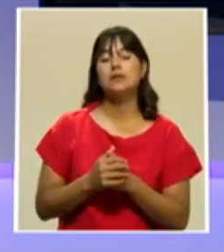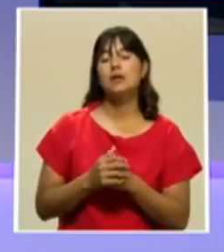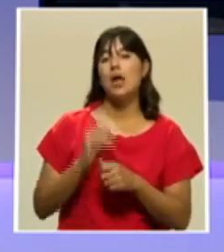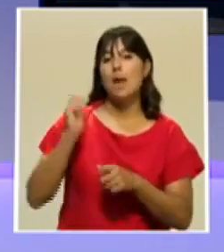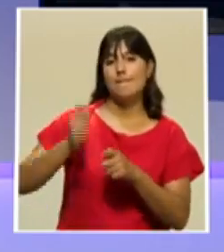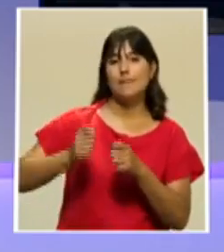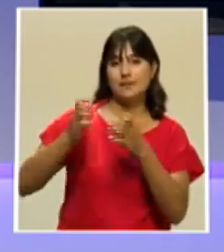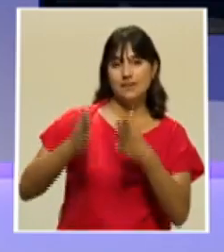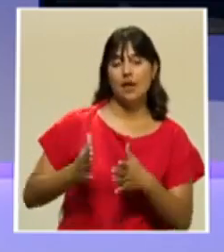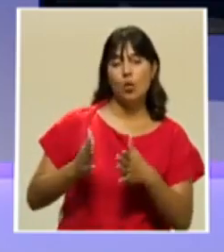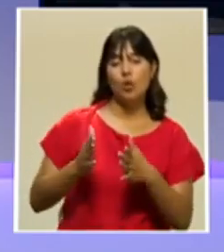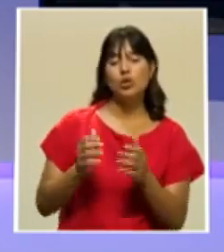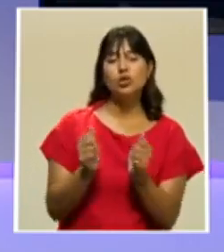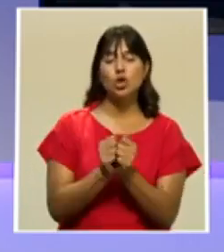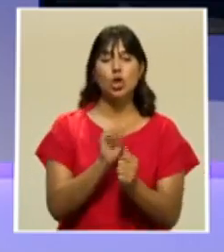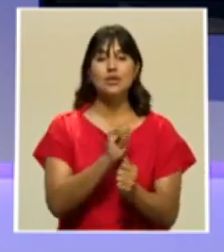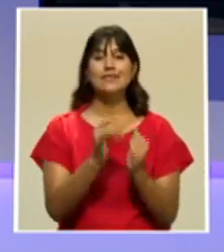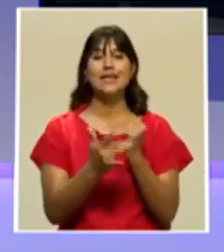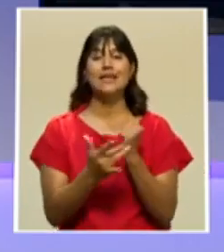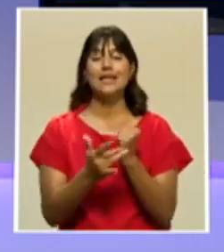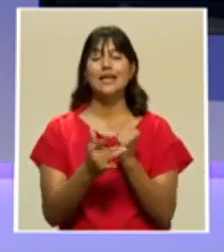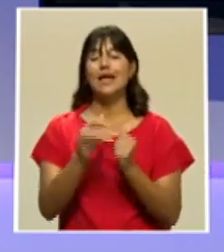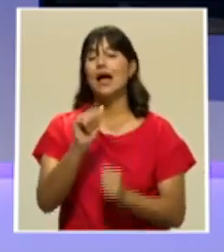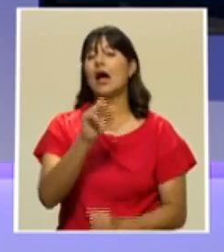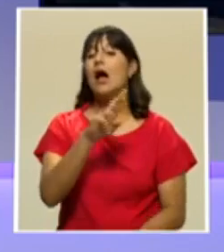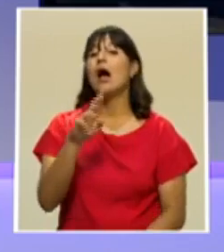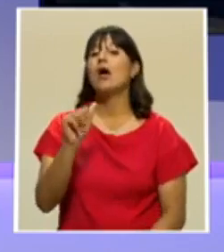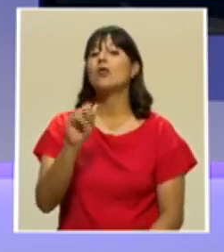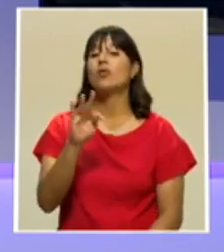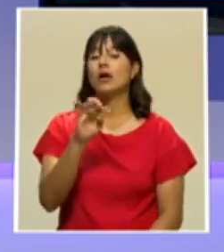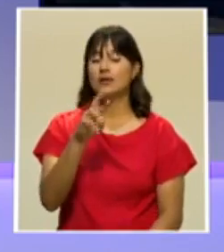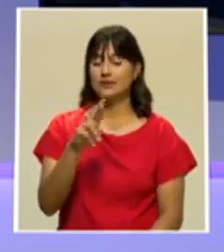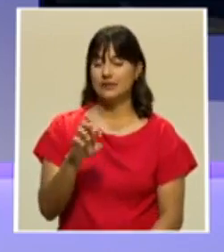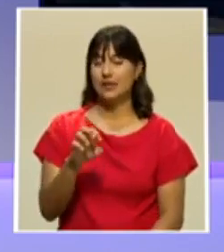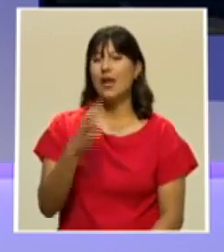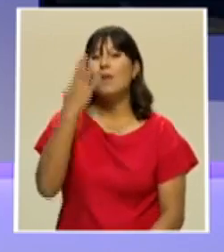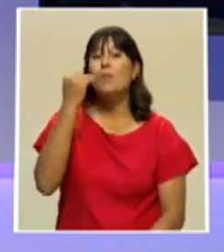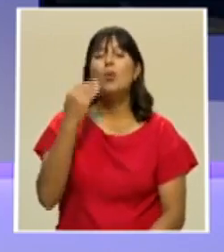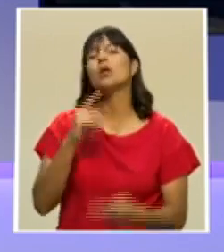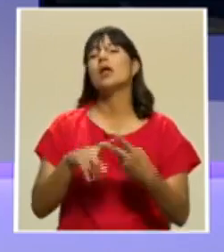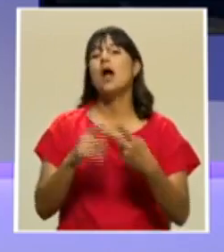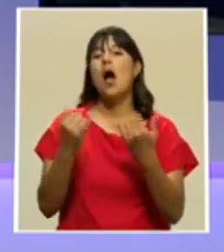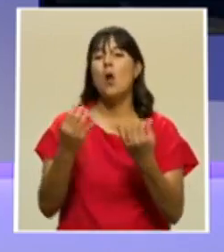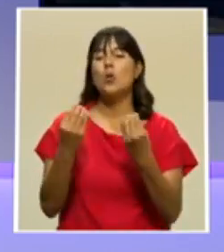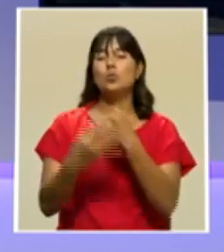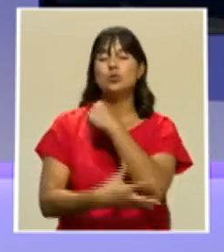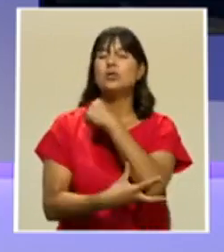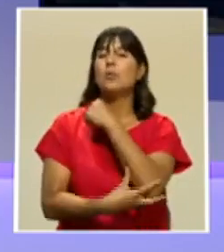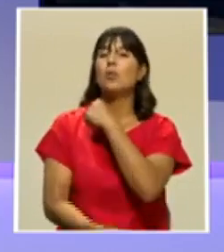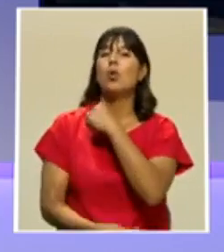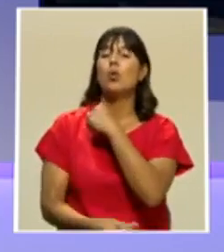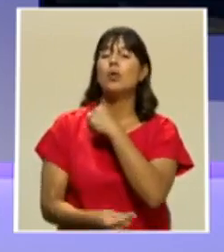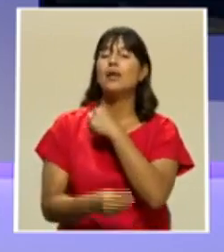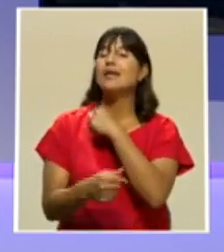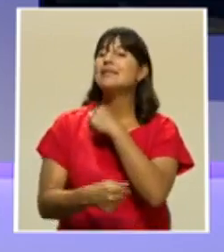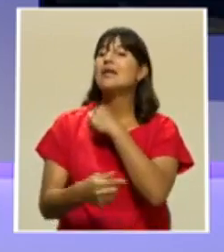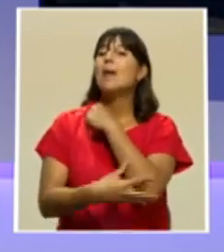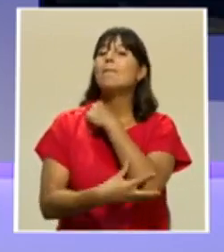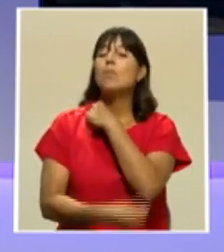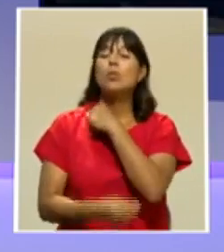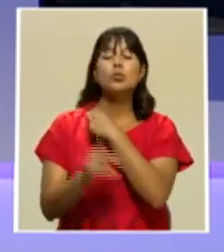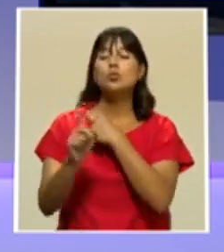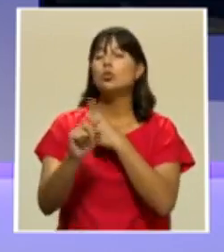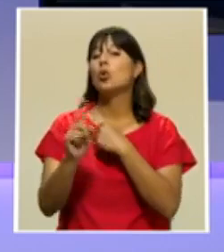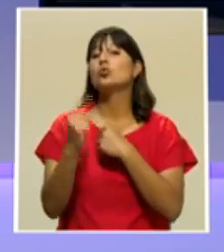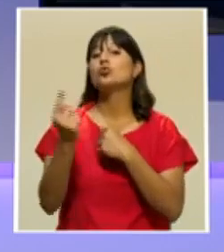pescadores de rastre, porque los niveles de pobreza que encontramos en la costa no se centran únicamente en el Cantón